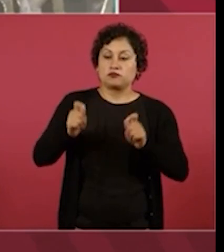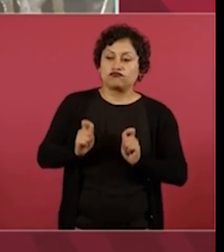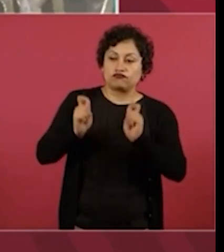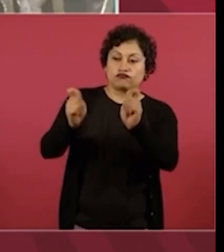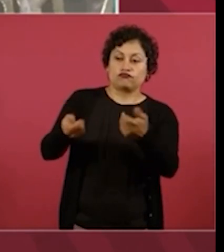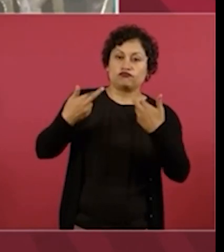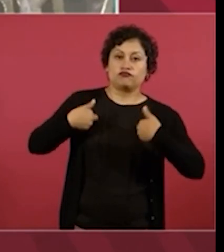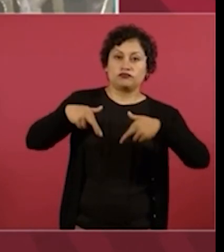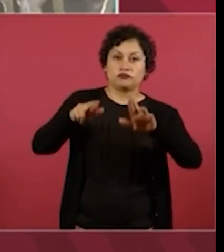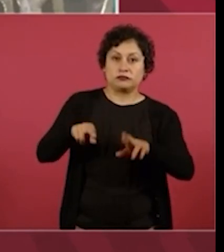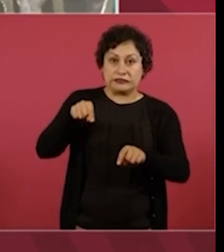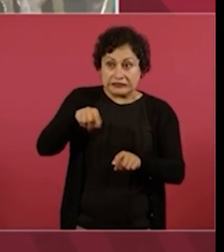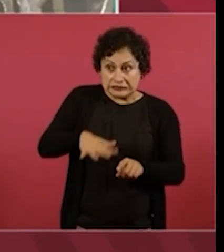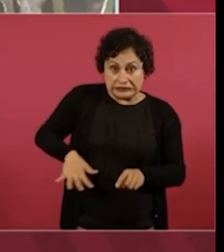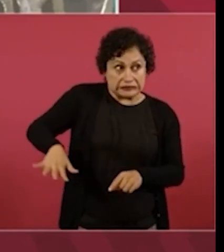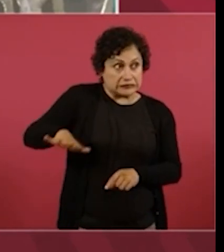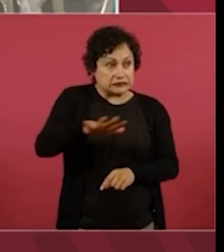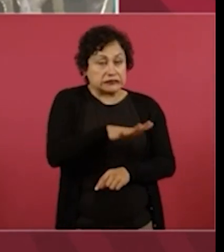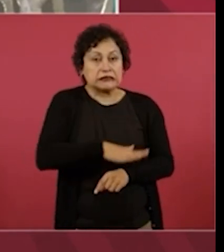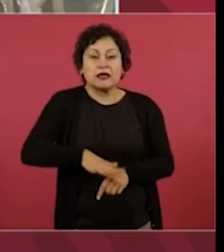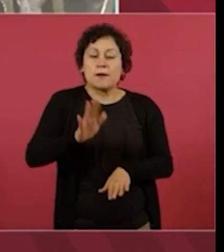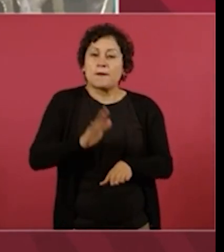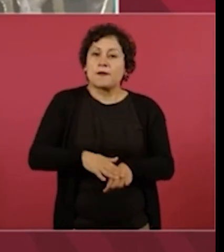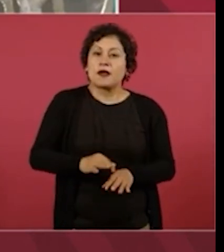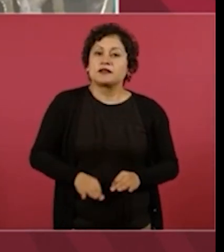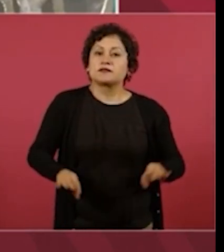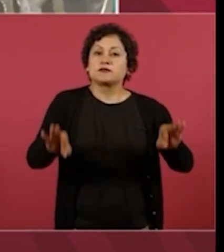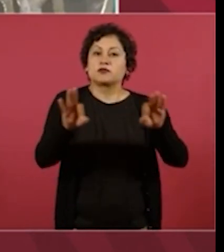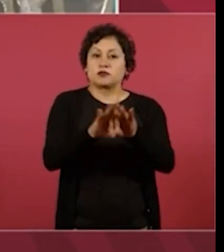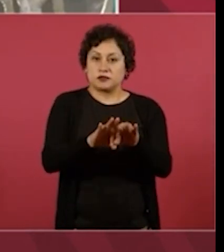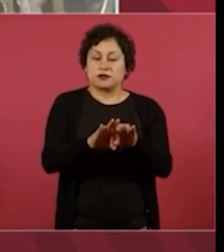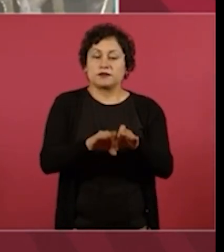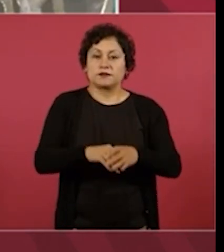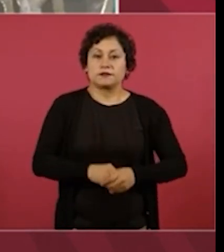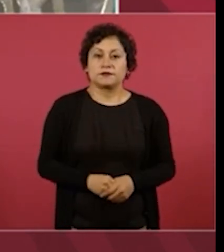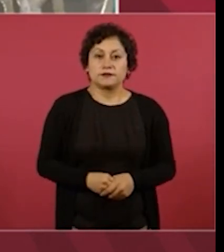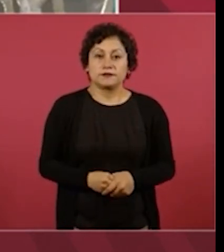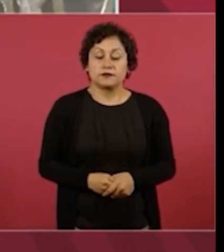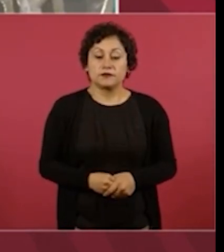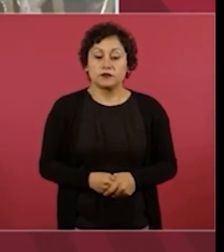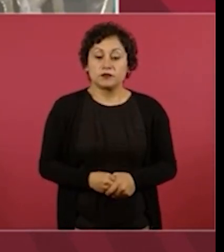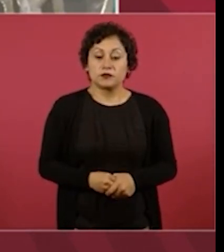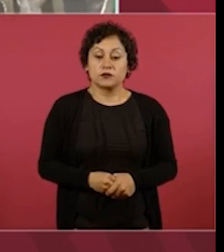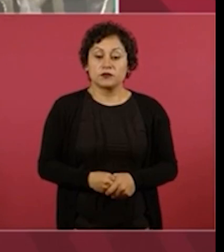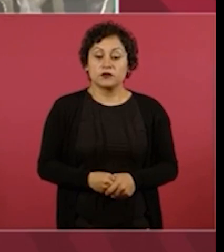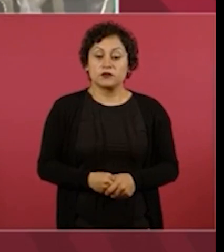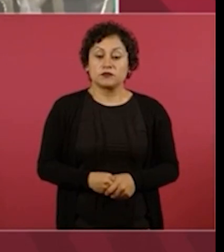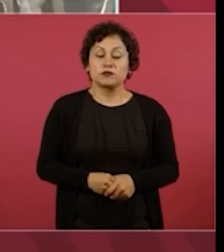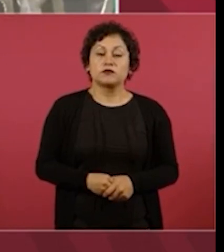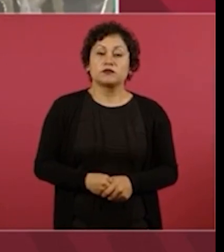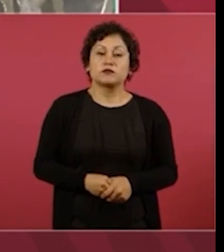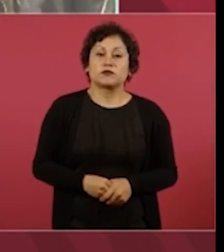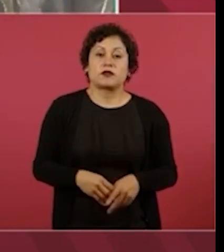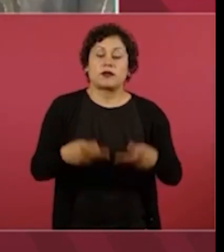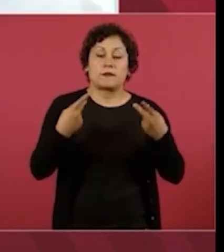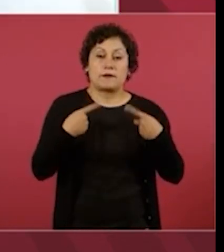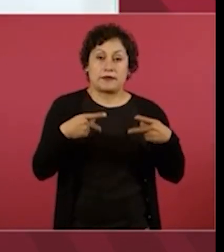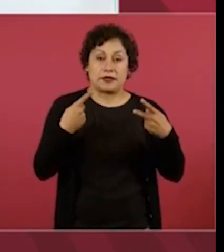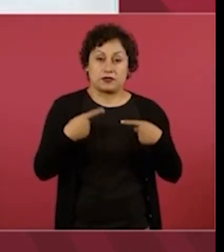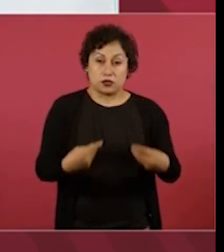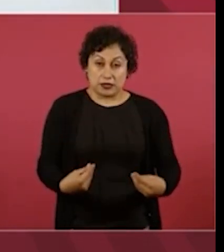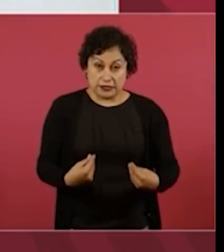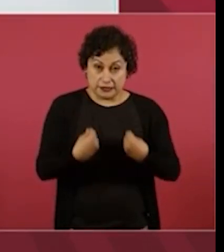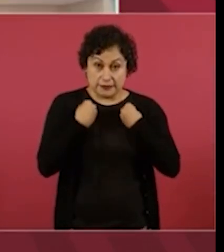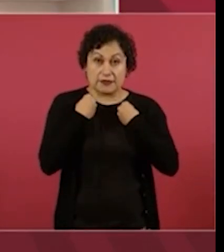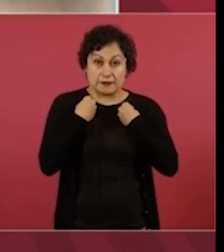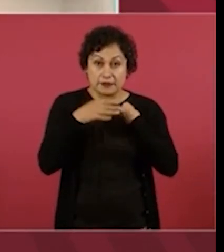más importantes, cercana por su número de pobladores, donde vamos